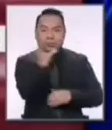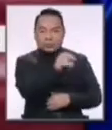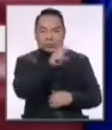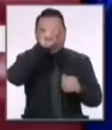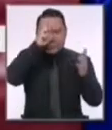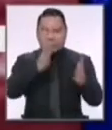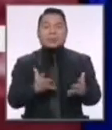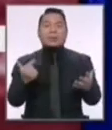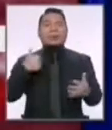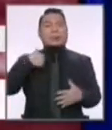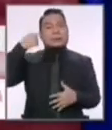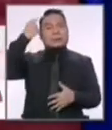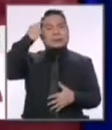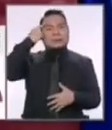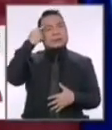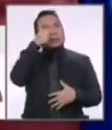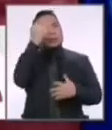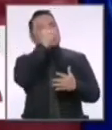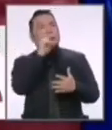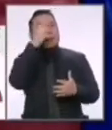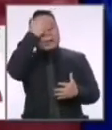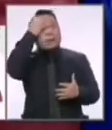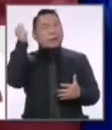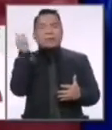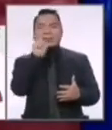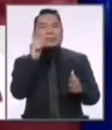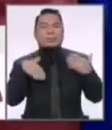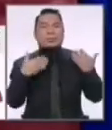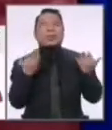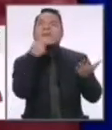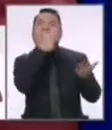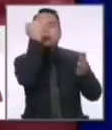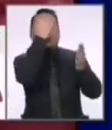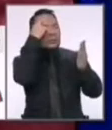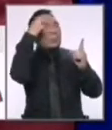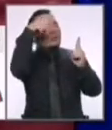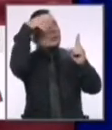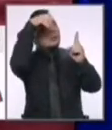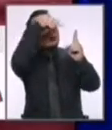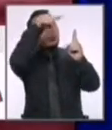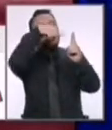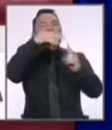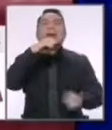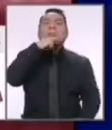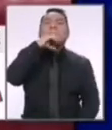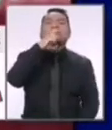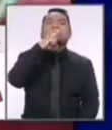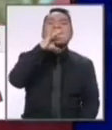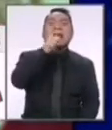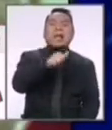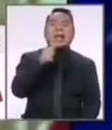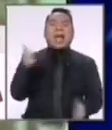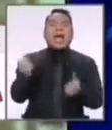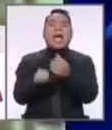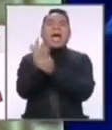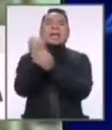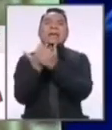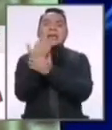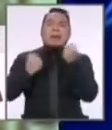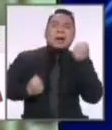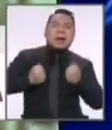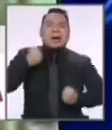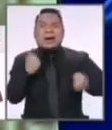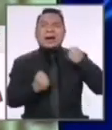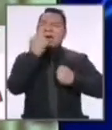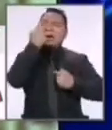Tengo en la mente una imagen que no puedo borrar. Es la imagen de Celia en Arequipas, corriendo desesperada detrás del carro del